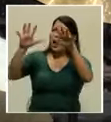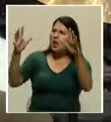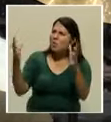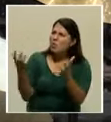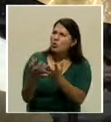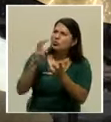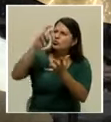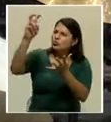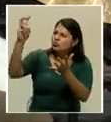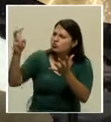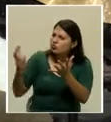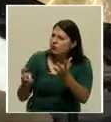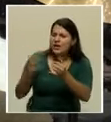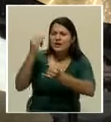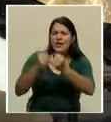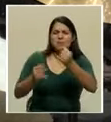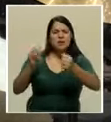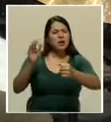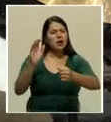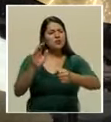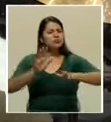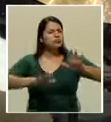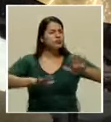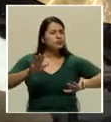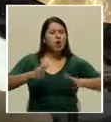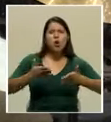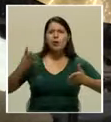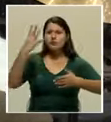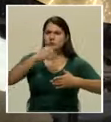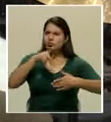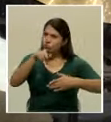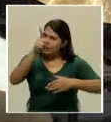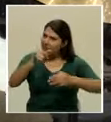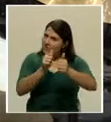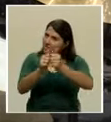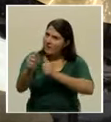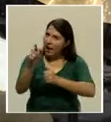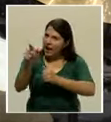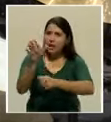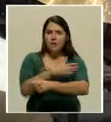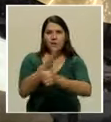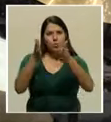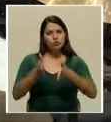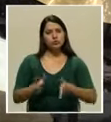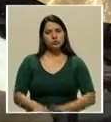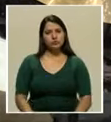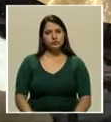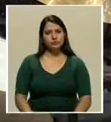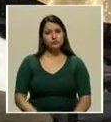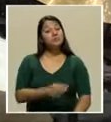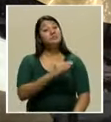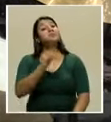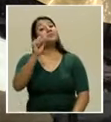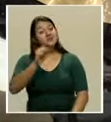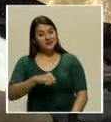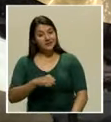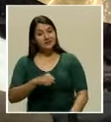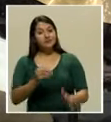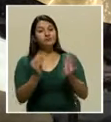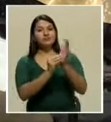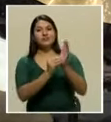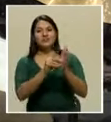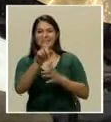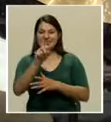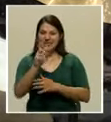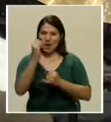tocando en países y haciendo cosas grandiosas. Pásenme el muchacho, él es un músico. Y efectivamente me pusieron un 100